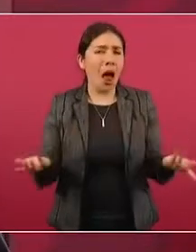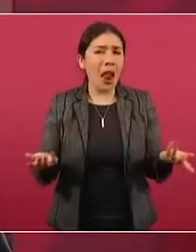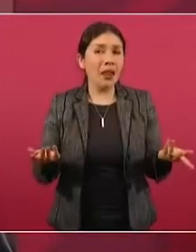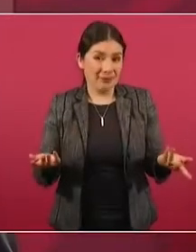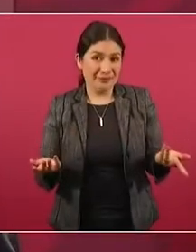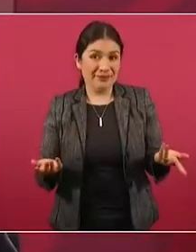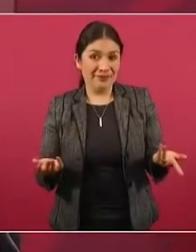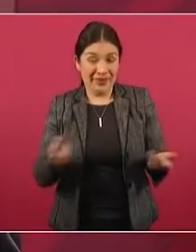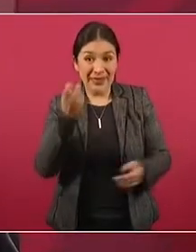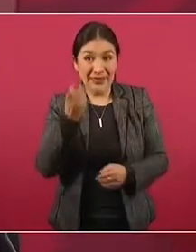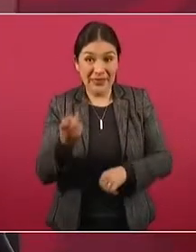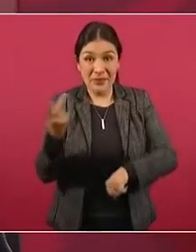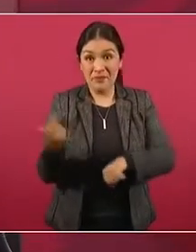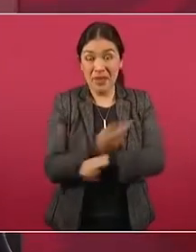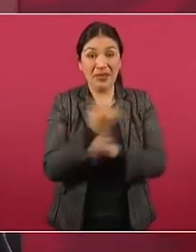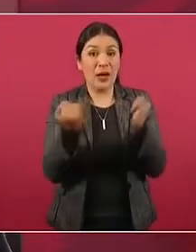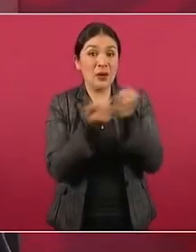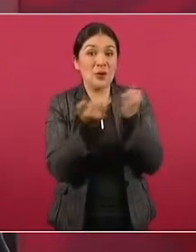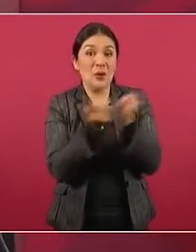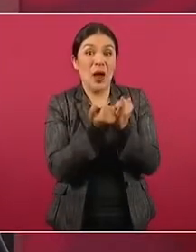Es lo que les pasa a los medios.